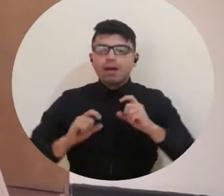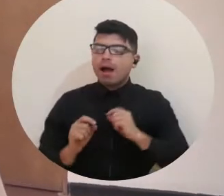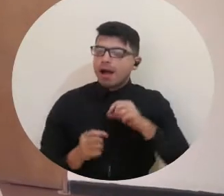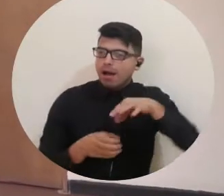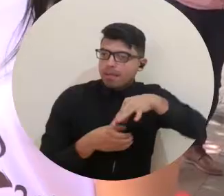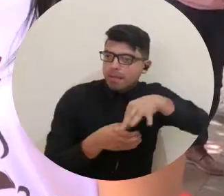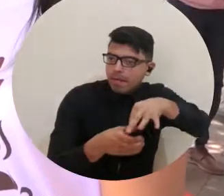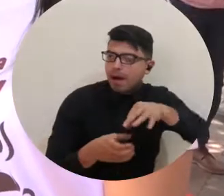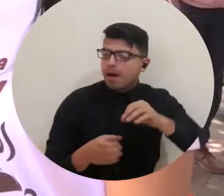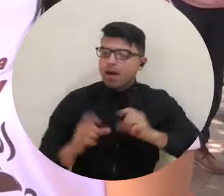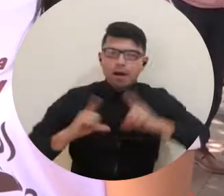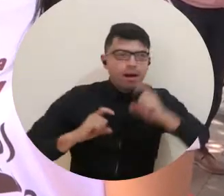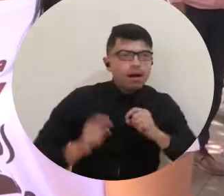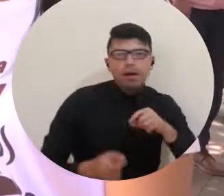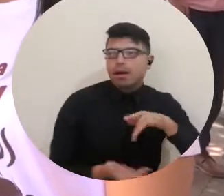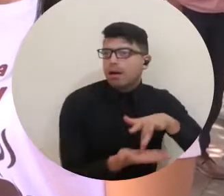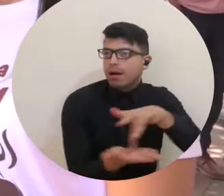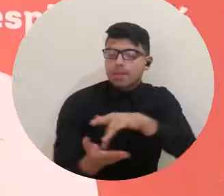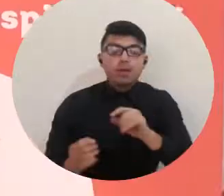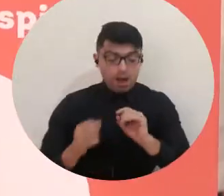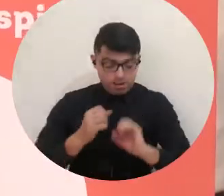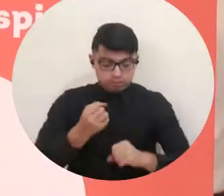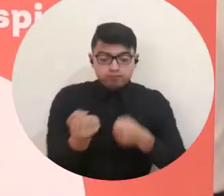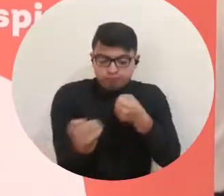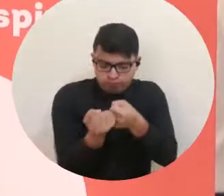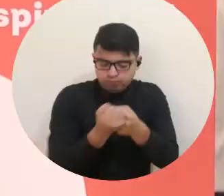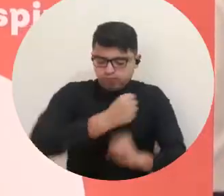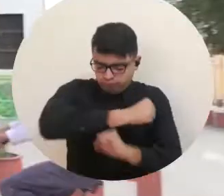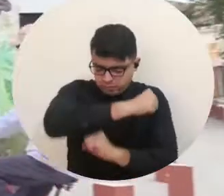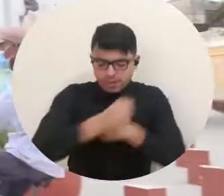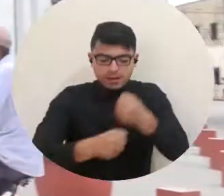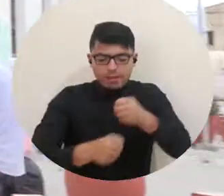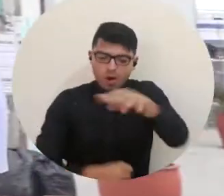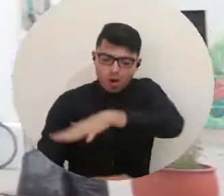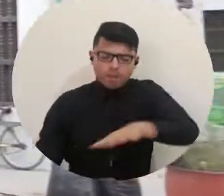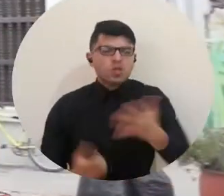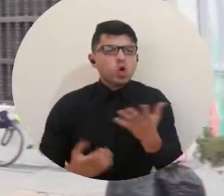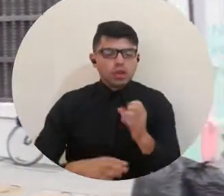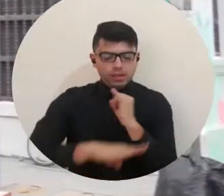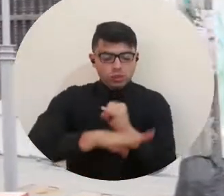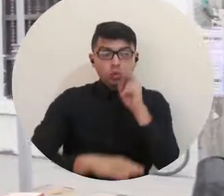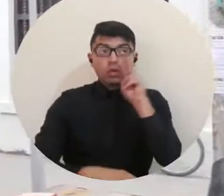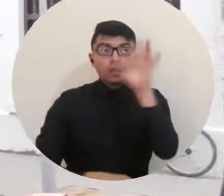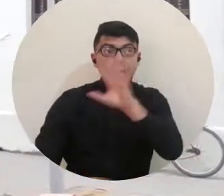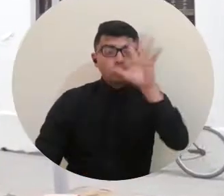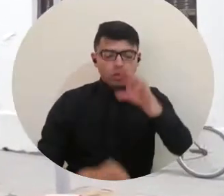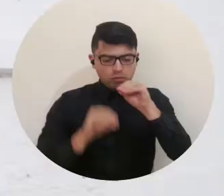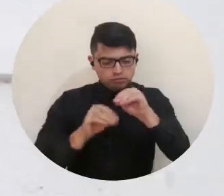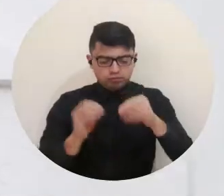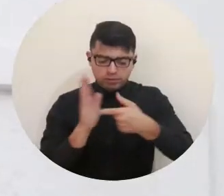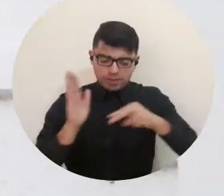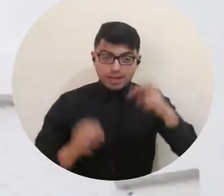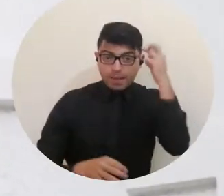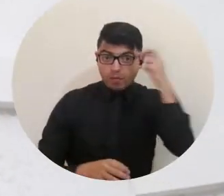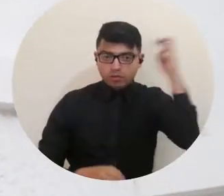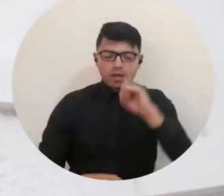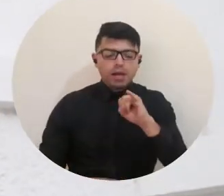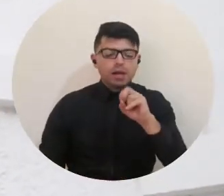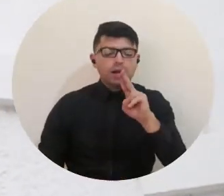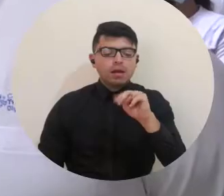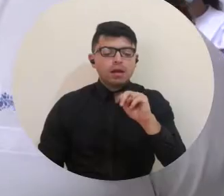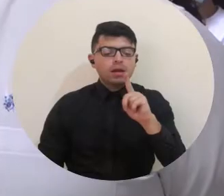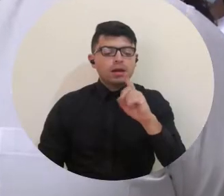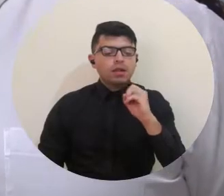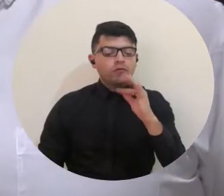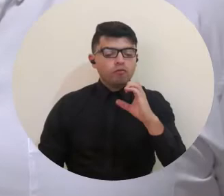agroturismo, fortalecer la oportunidad de trabajo que tiene el sector. La feria se llevó a cabo en el Instituto Nacional de Formación Técnica Profesional